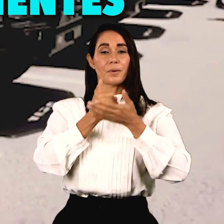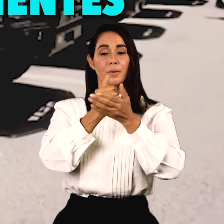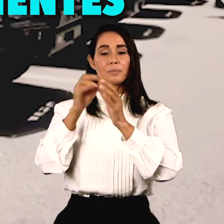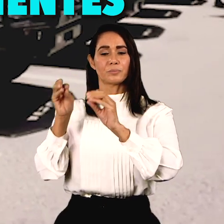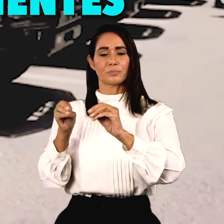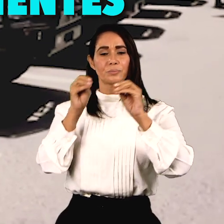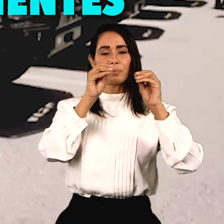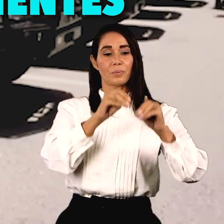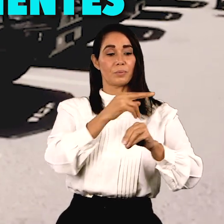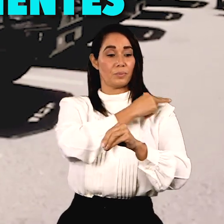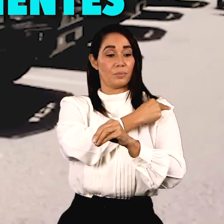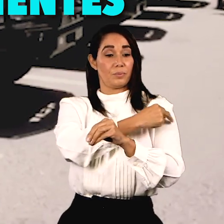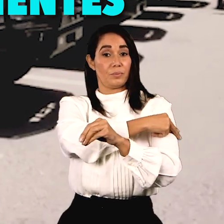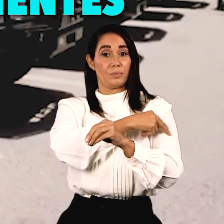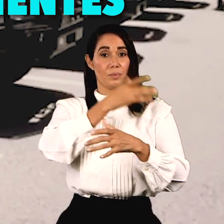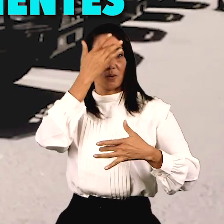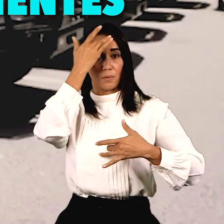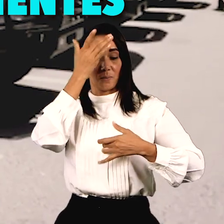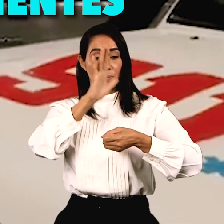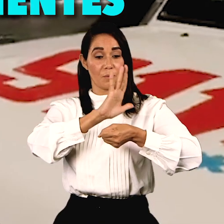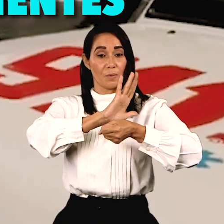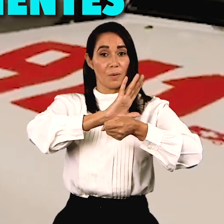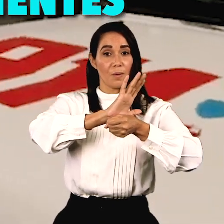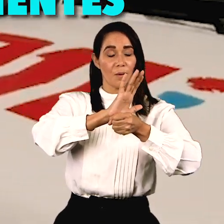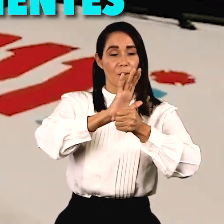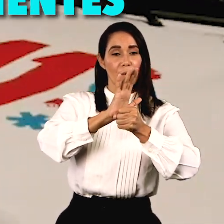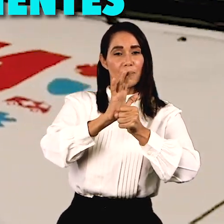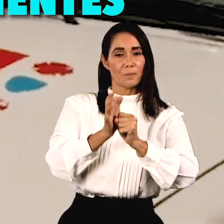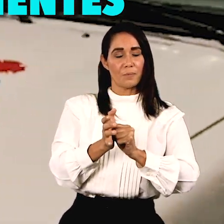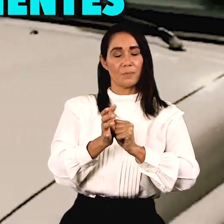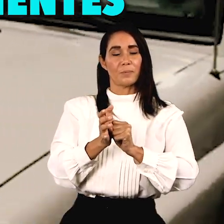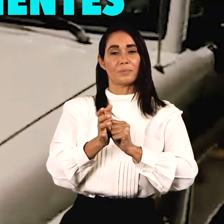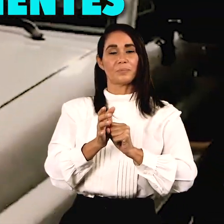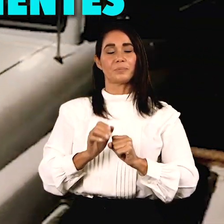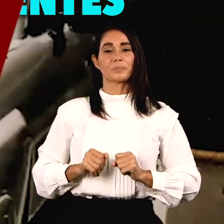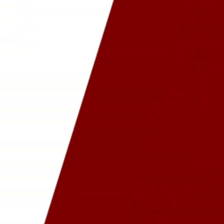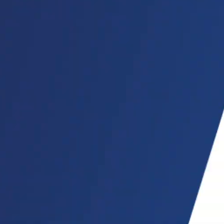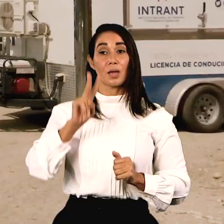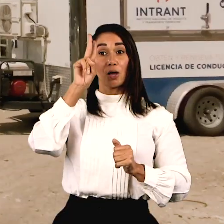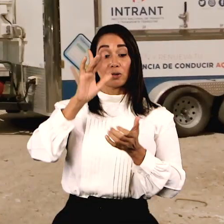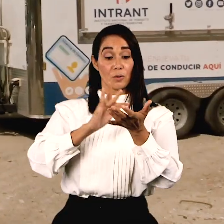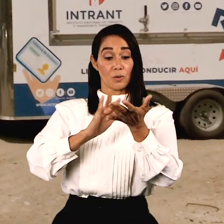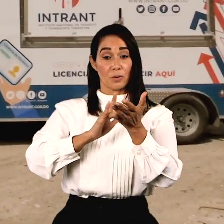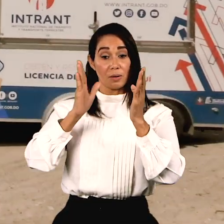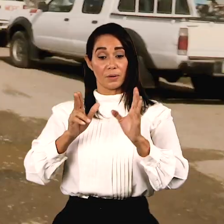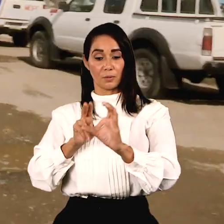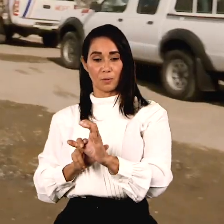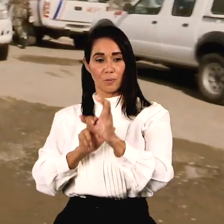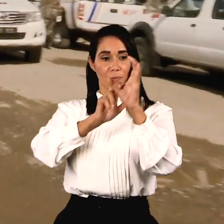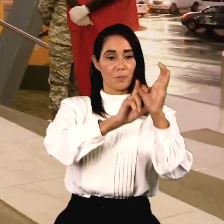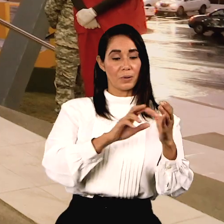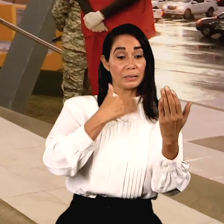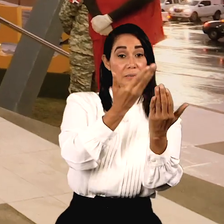fortalecer el traslado interhospitalario a nivel nacional de pacientes con COVID-19. Dos laboratorios